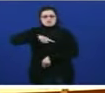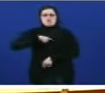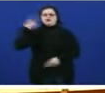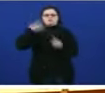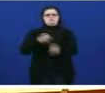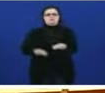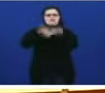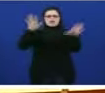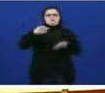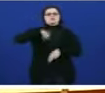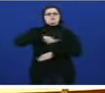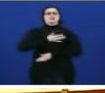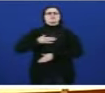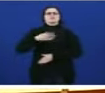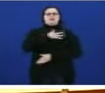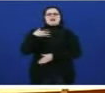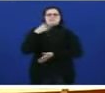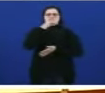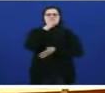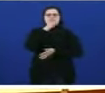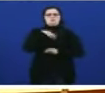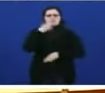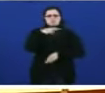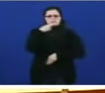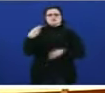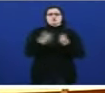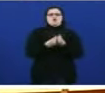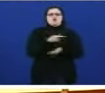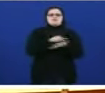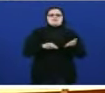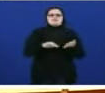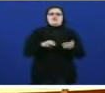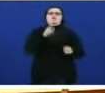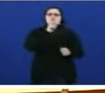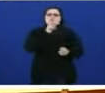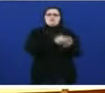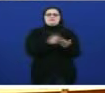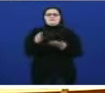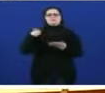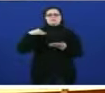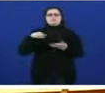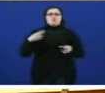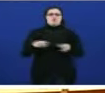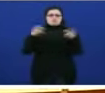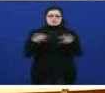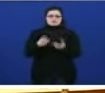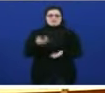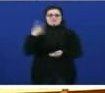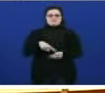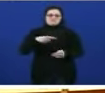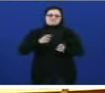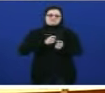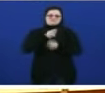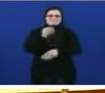caixas galegas e comprometidas co país comprometidas co país a través da súa obra social comprometidas co país a través dos seus investimentos e